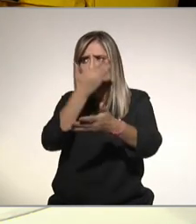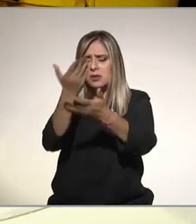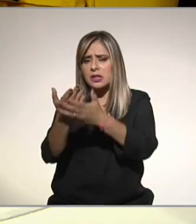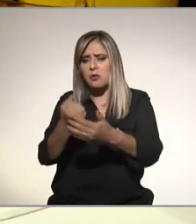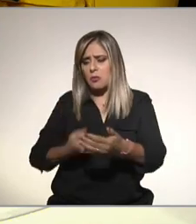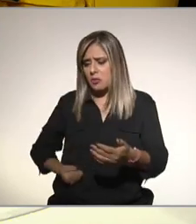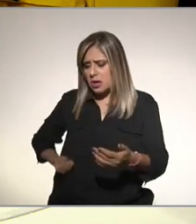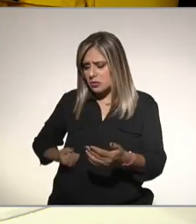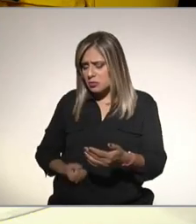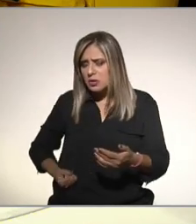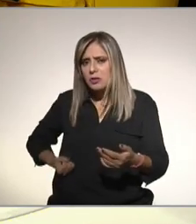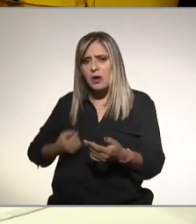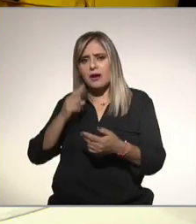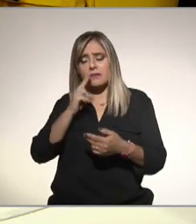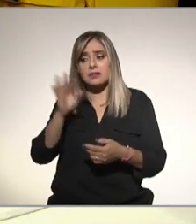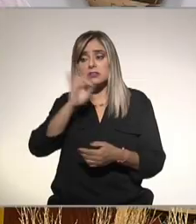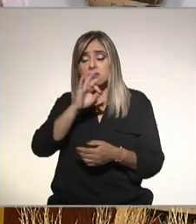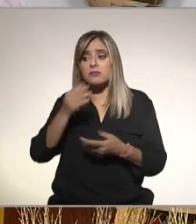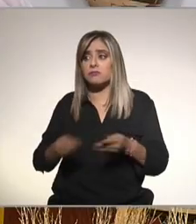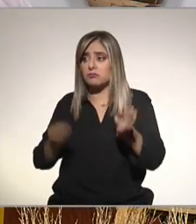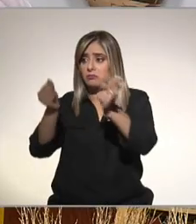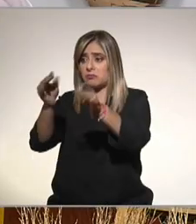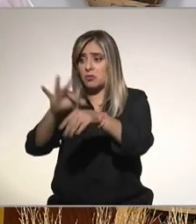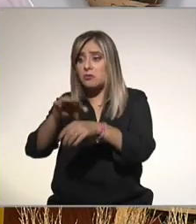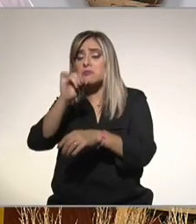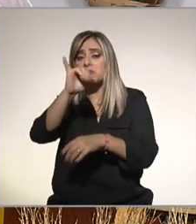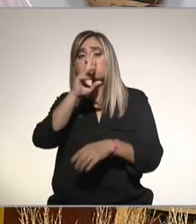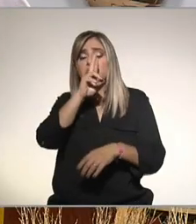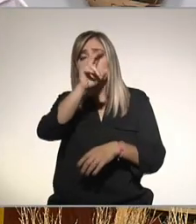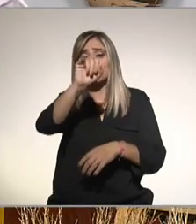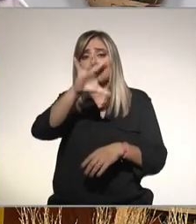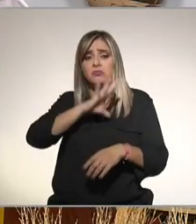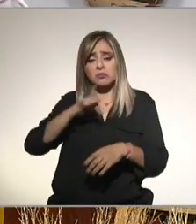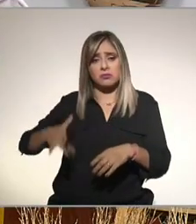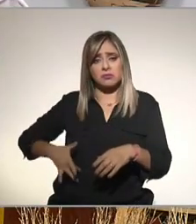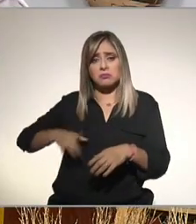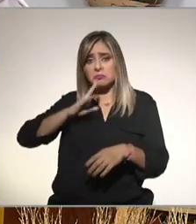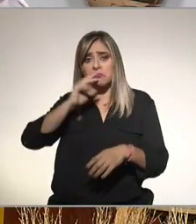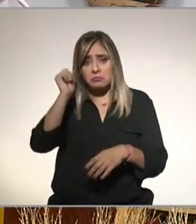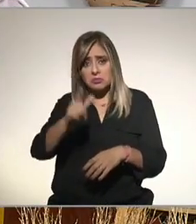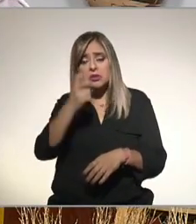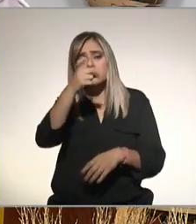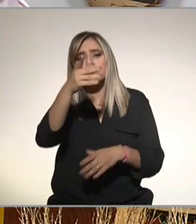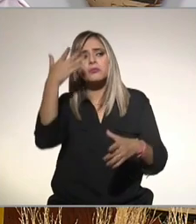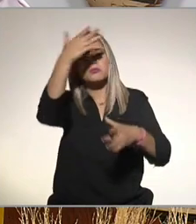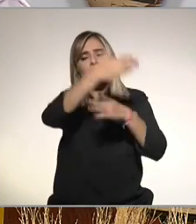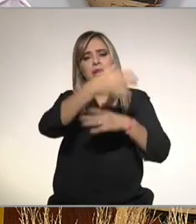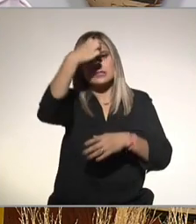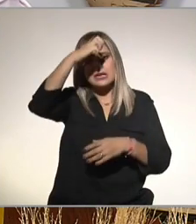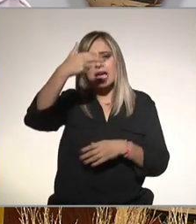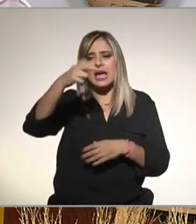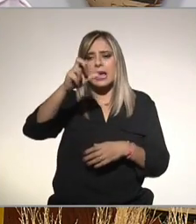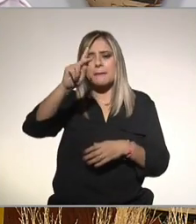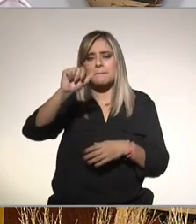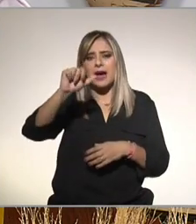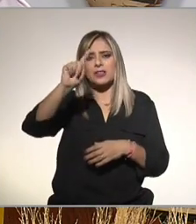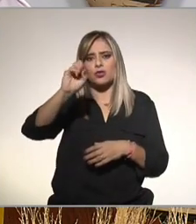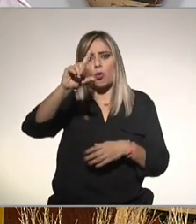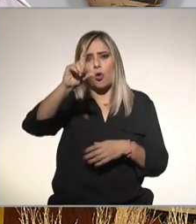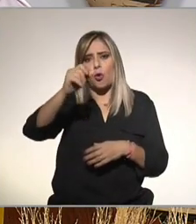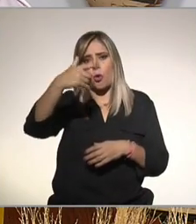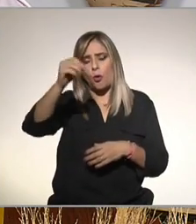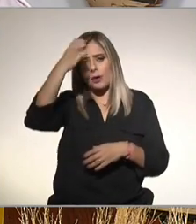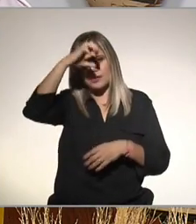ultrasonido y si de ahí ya te dicen que hay cualquier alteración entonces acercarte con tu gastroenterólogo o hepatólogo de presencia un hepatólogo